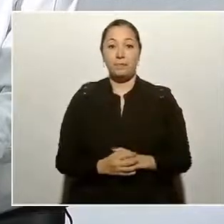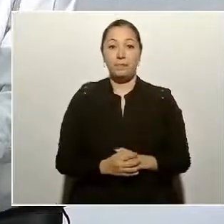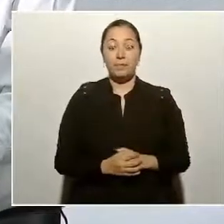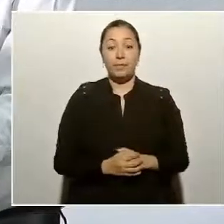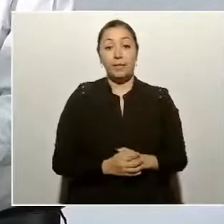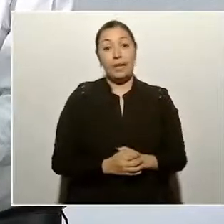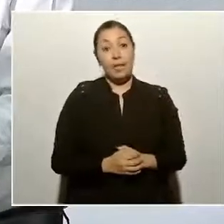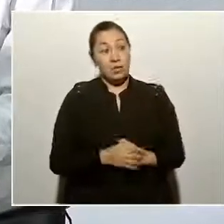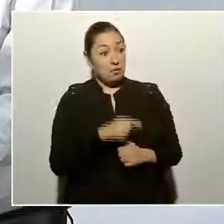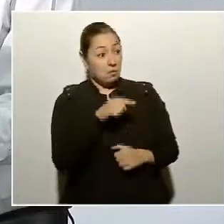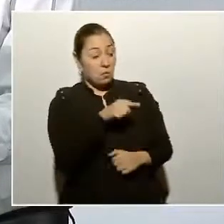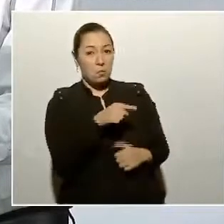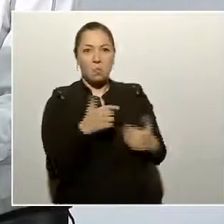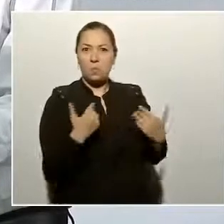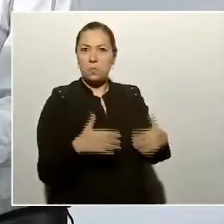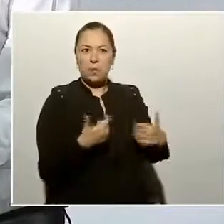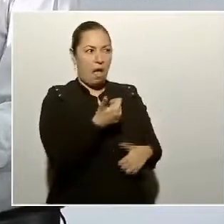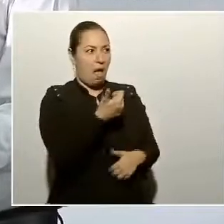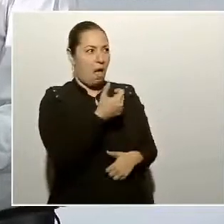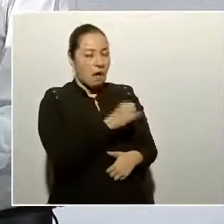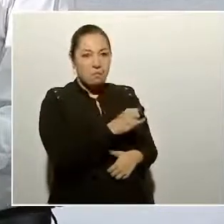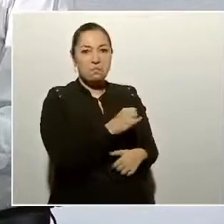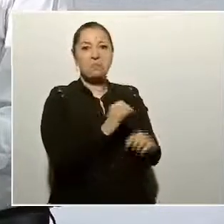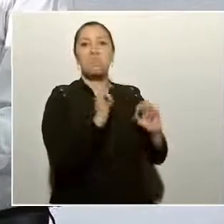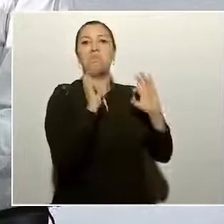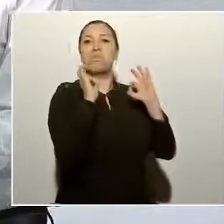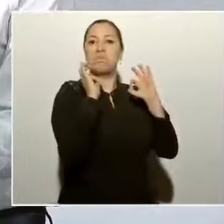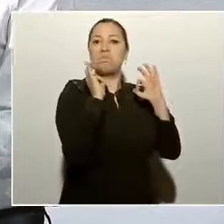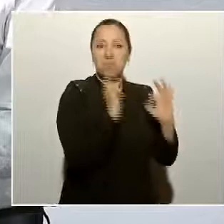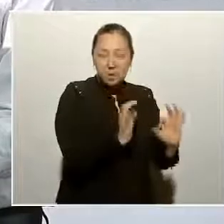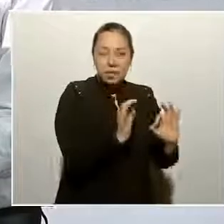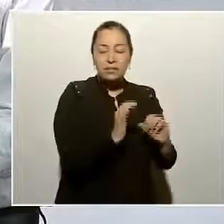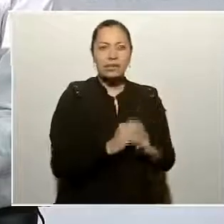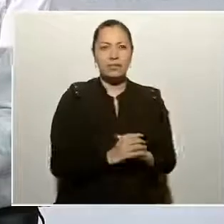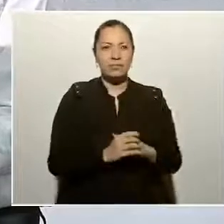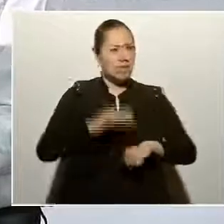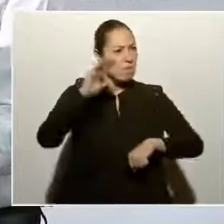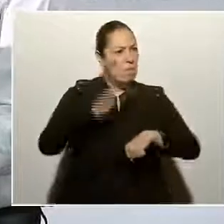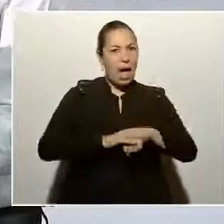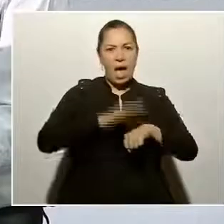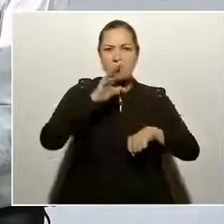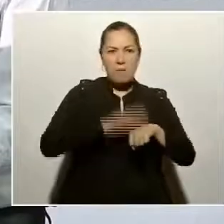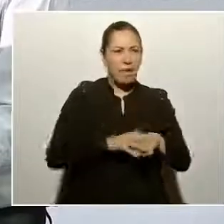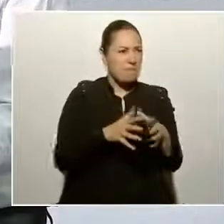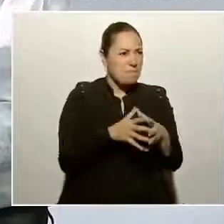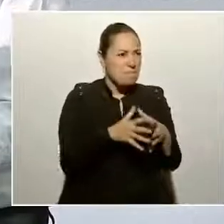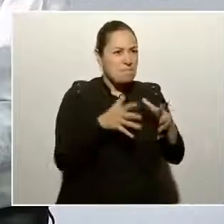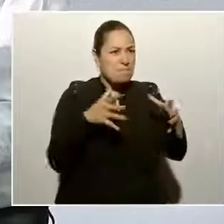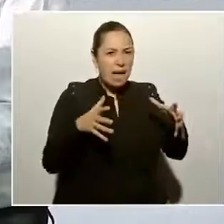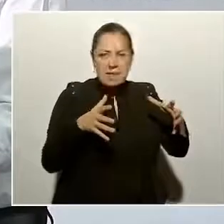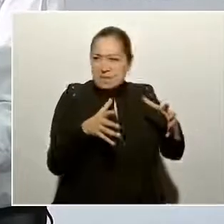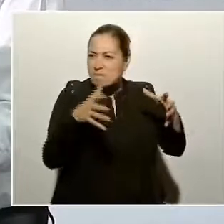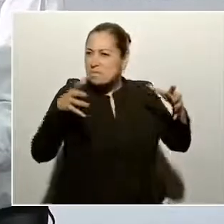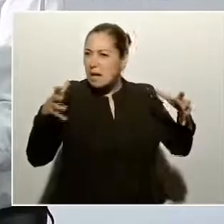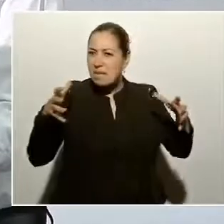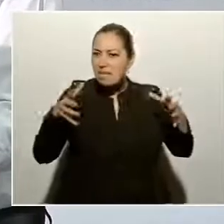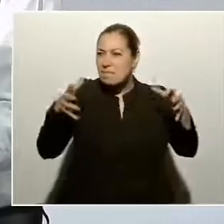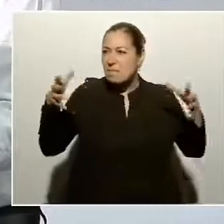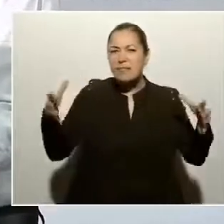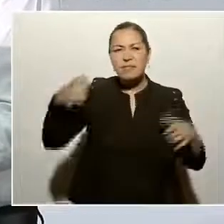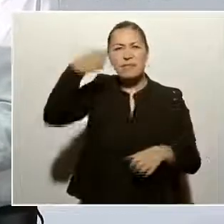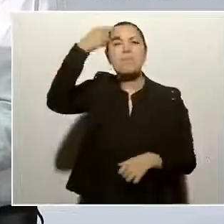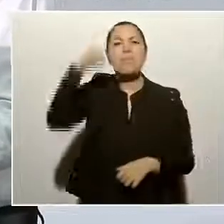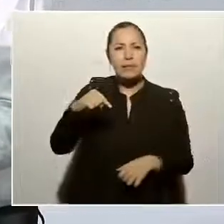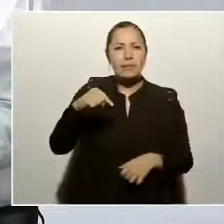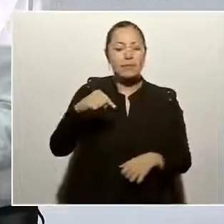Así vamos a ampliar para que se